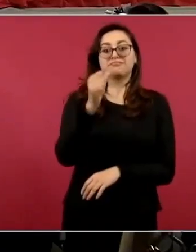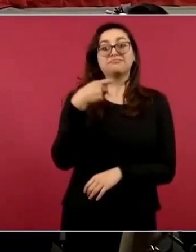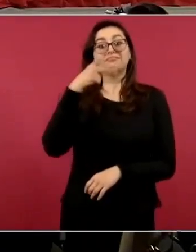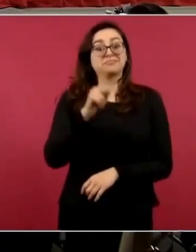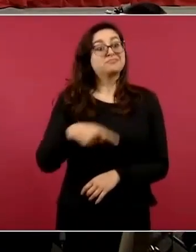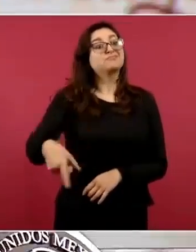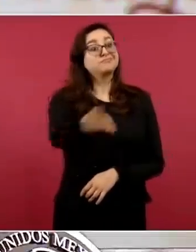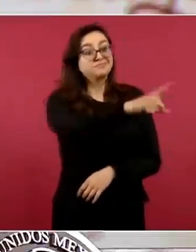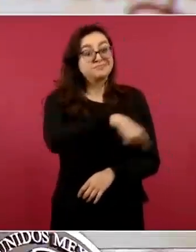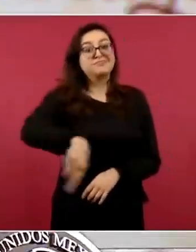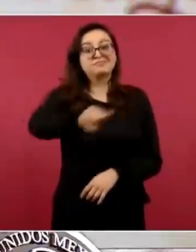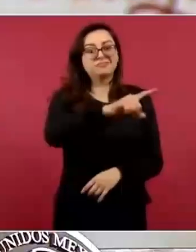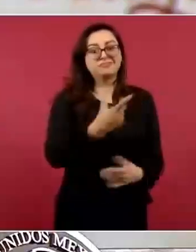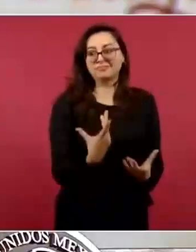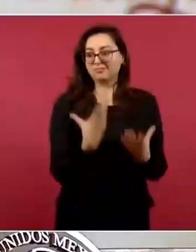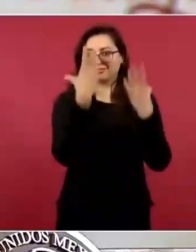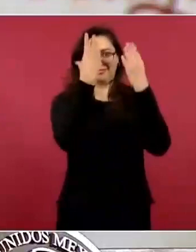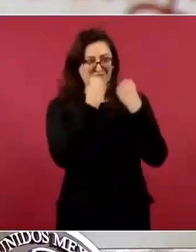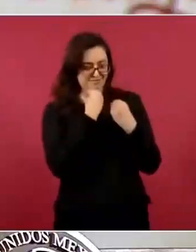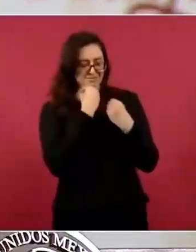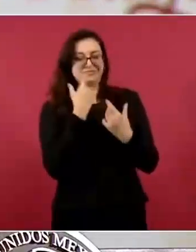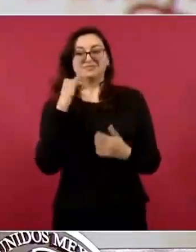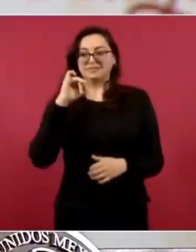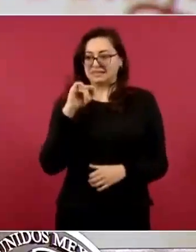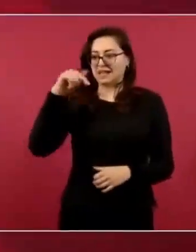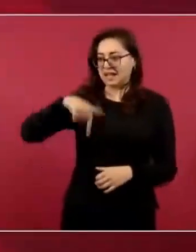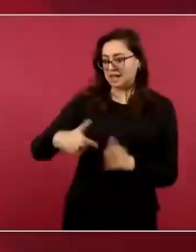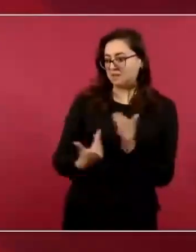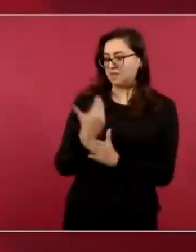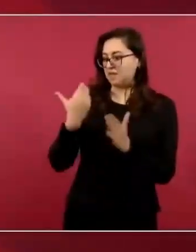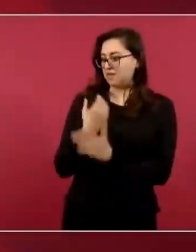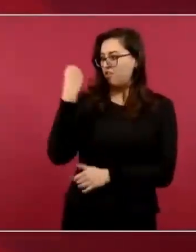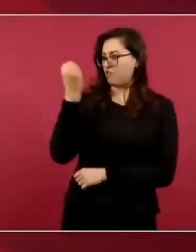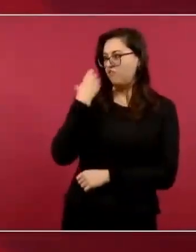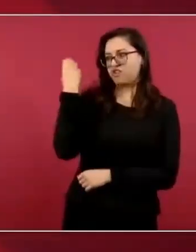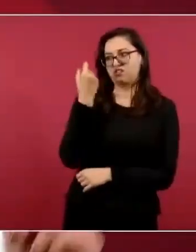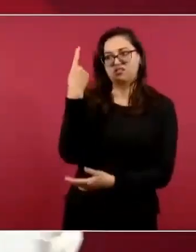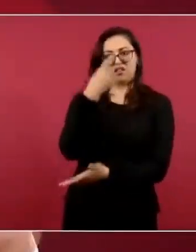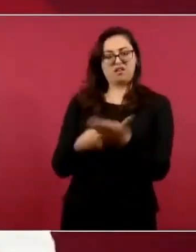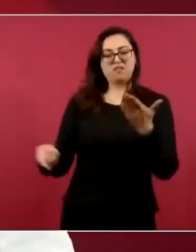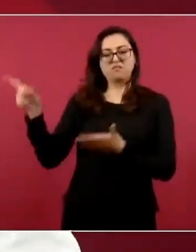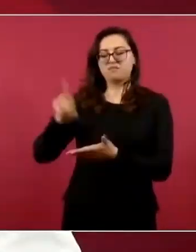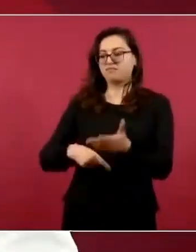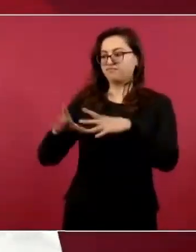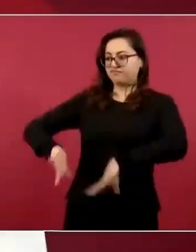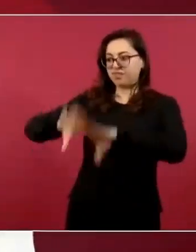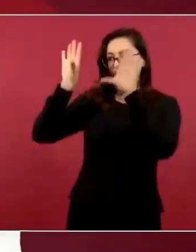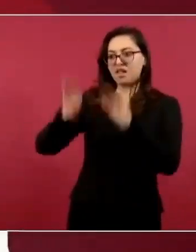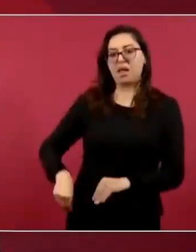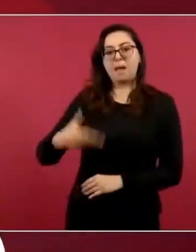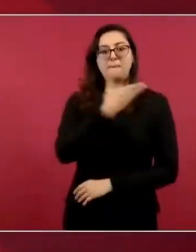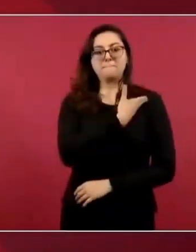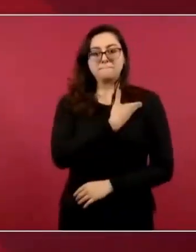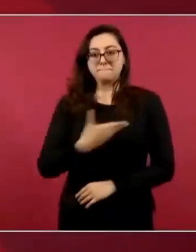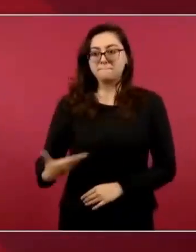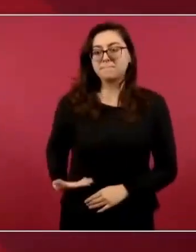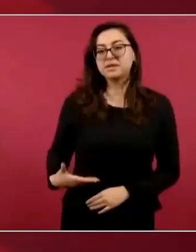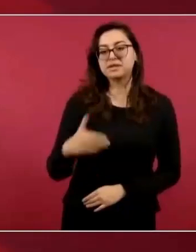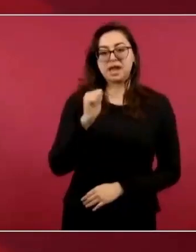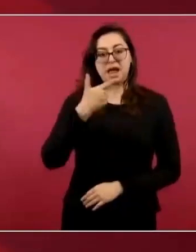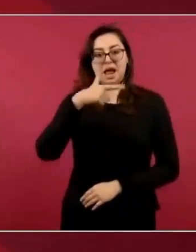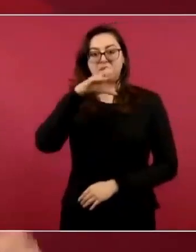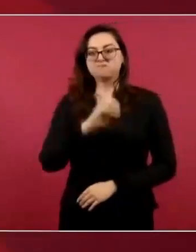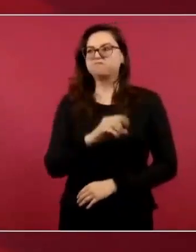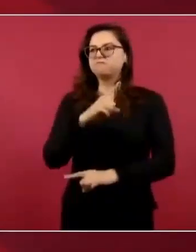Palacio Nacional. Piden, escuche bien, piden que se censure al presidente de la República, Andrés Manuel López Obrador,